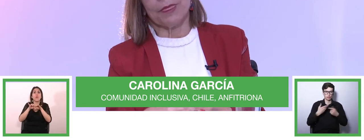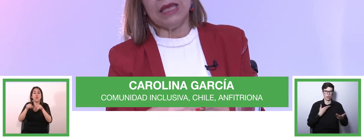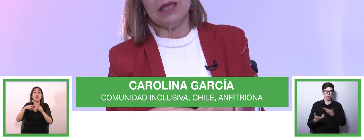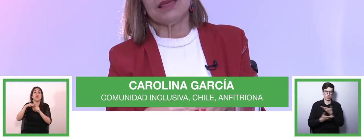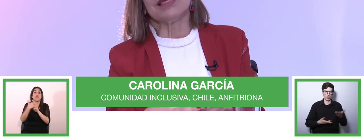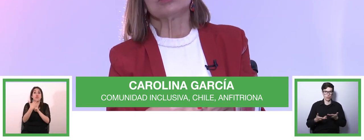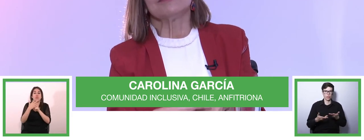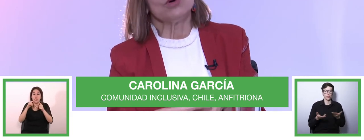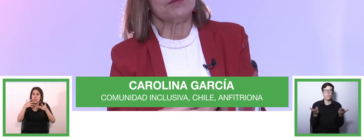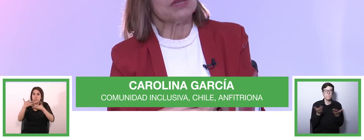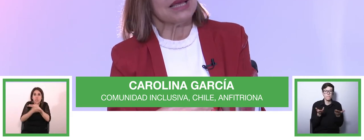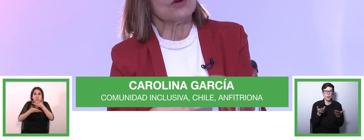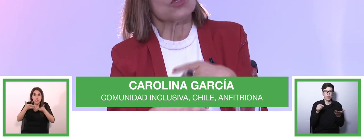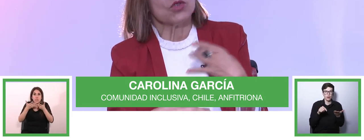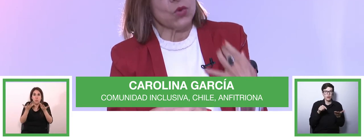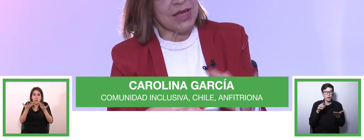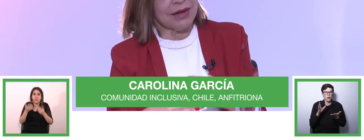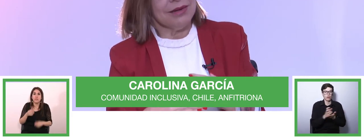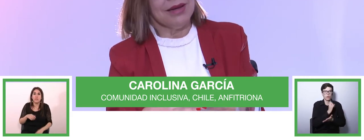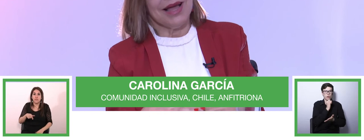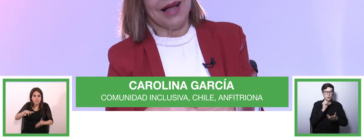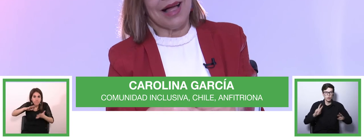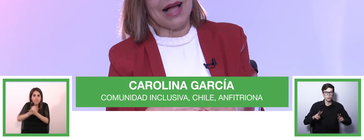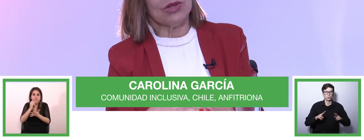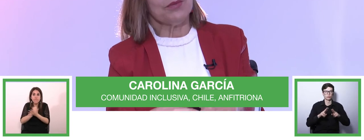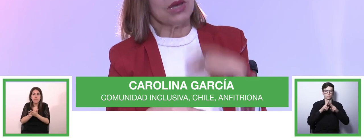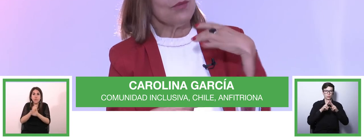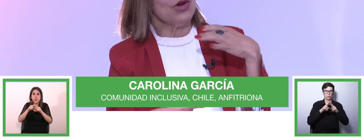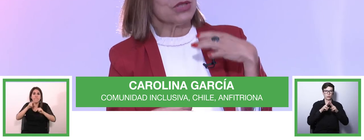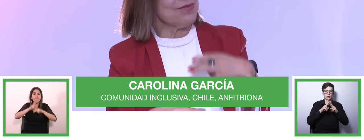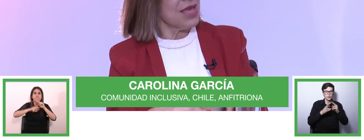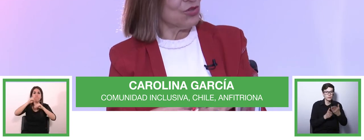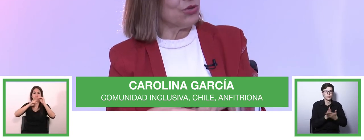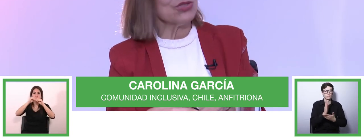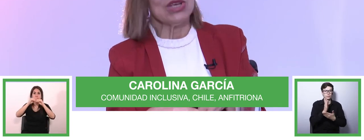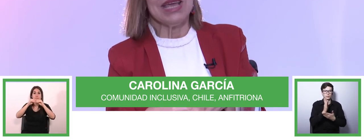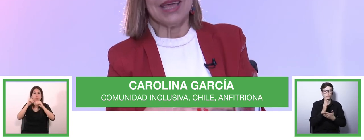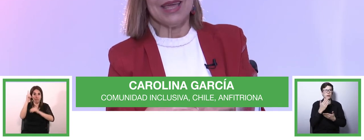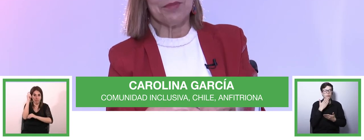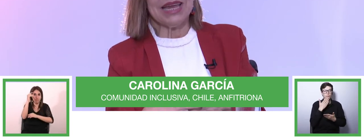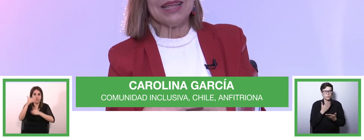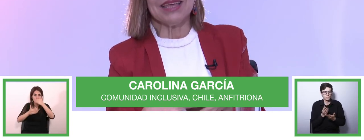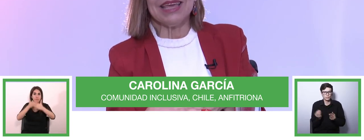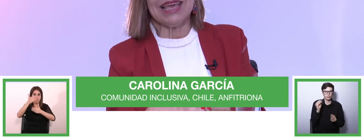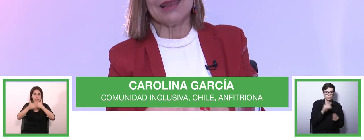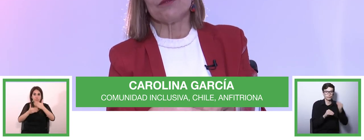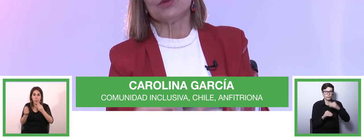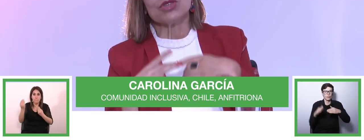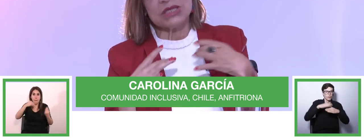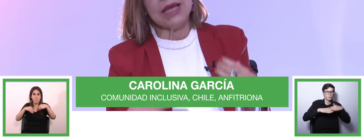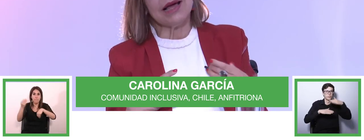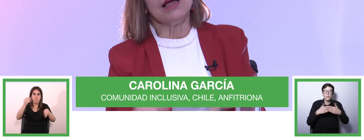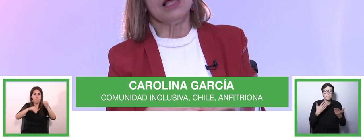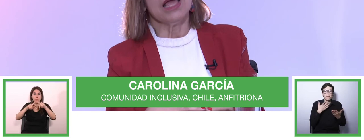y desde donde vamos a empezar a construir a donde ponemos los cimientos para que en